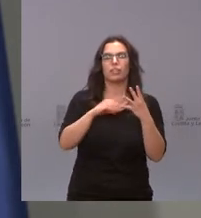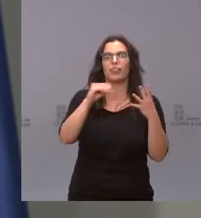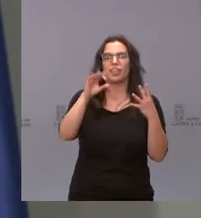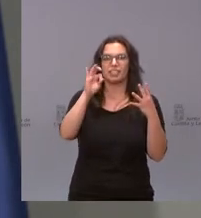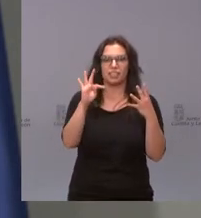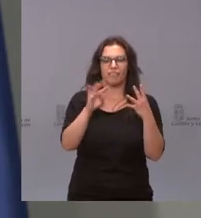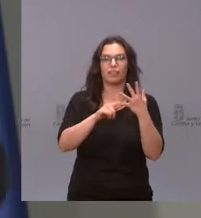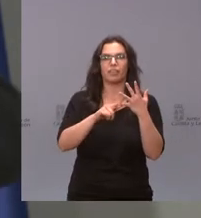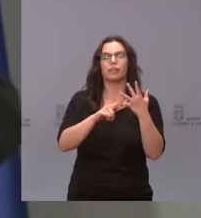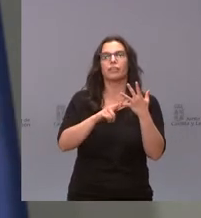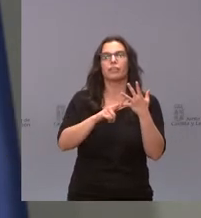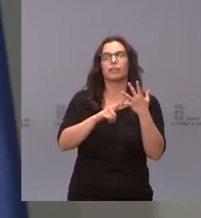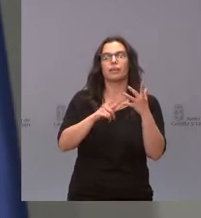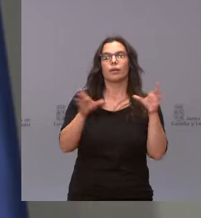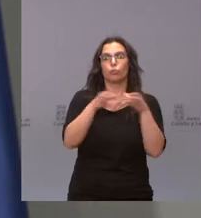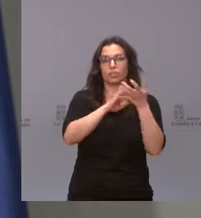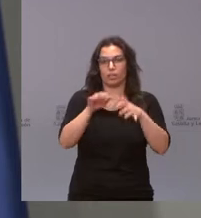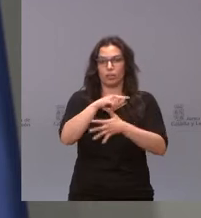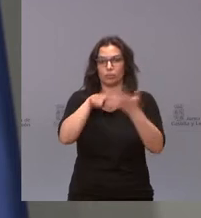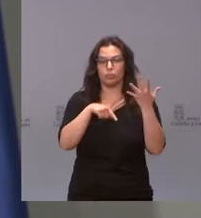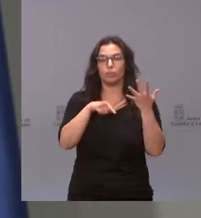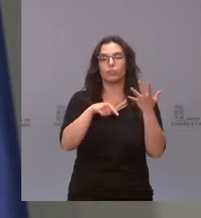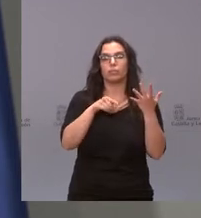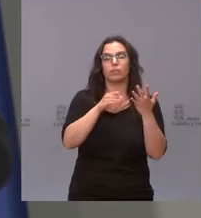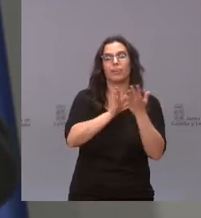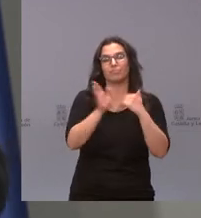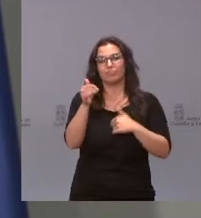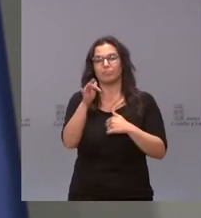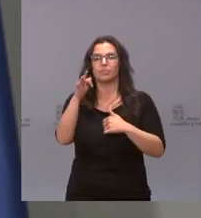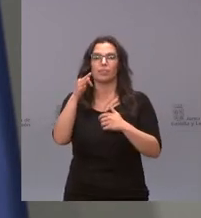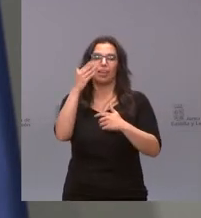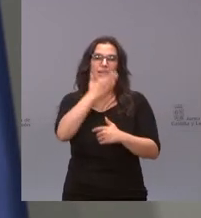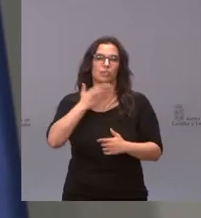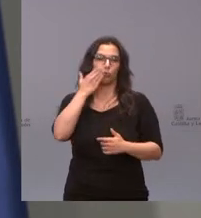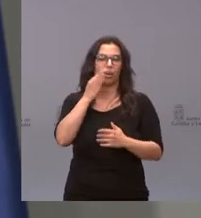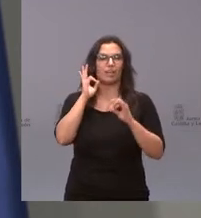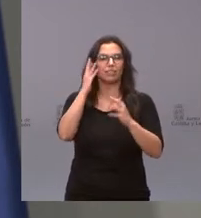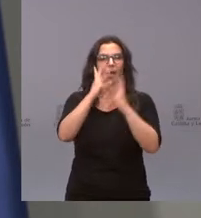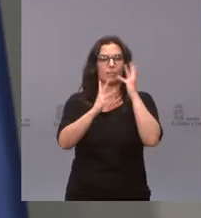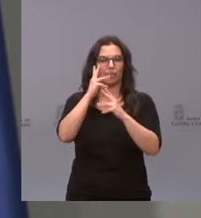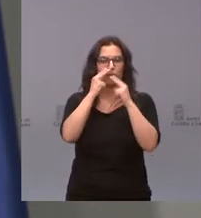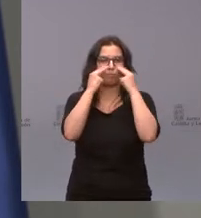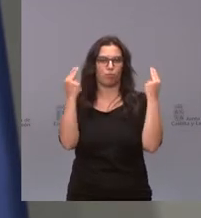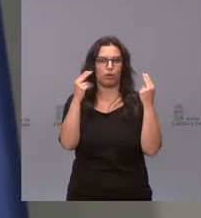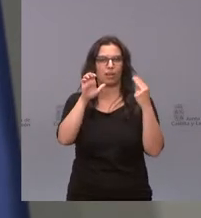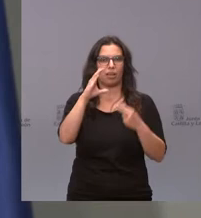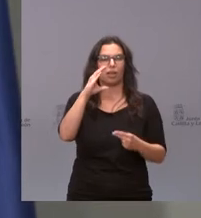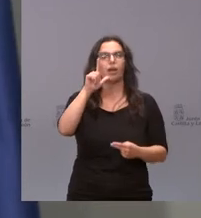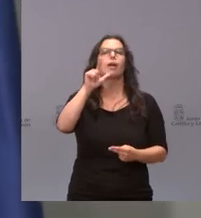Administración Autonómica, y a través de la Escuela de Administración Pública, la ECLAB. Se van a financiar 51